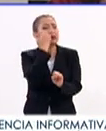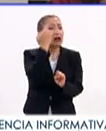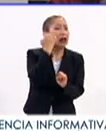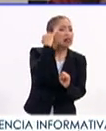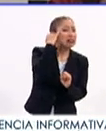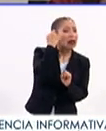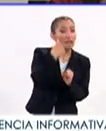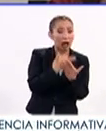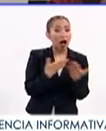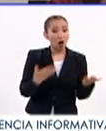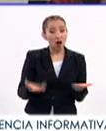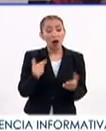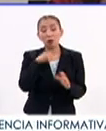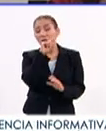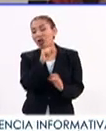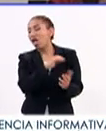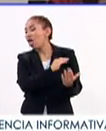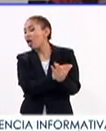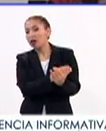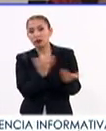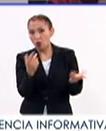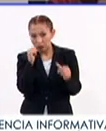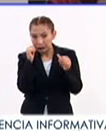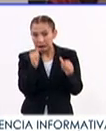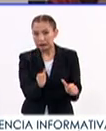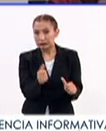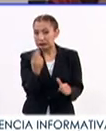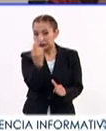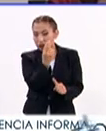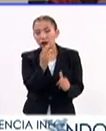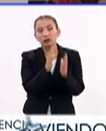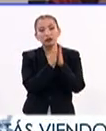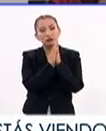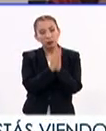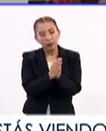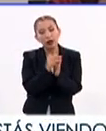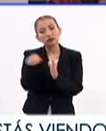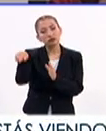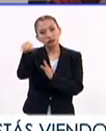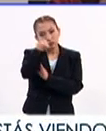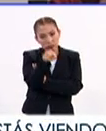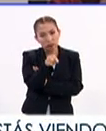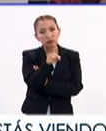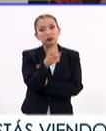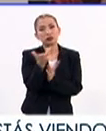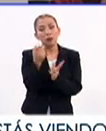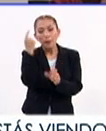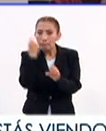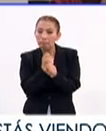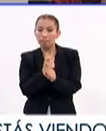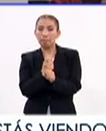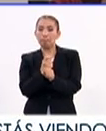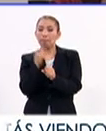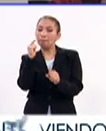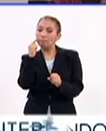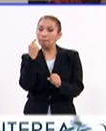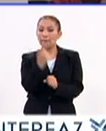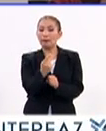que hoy reciben la menor atención. Que por favor tengan ustedes como prioridad